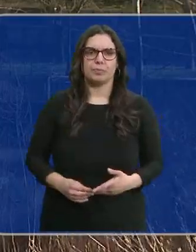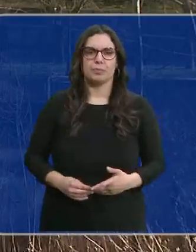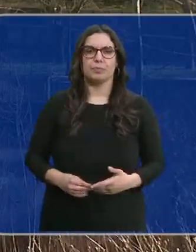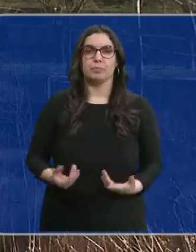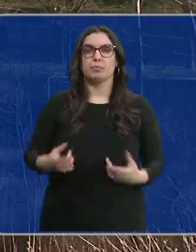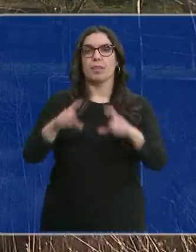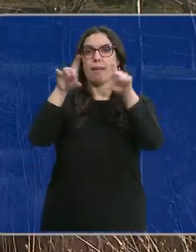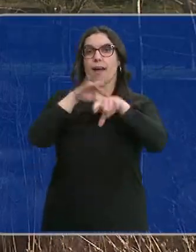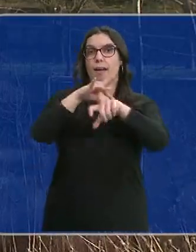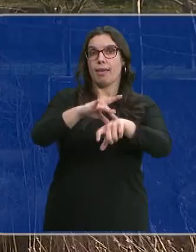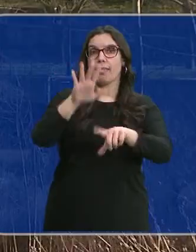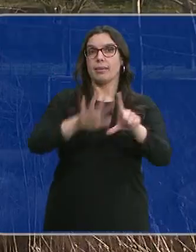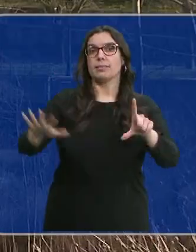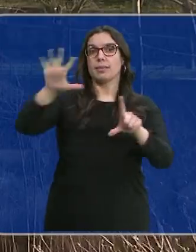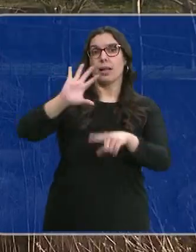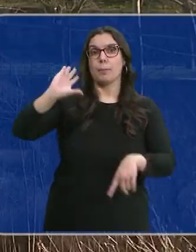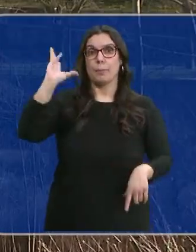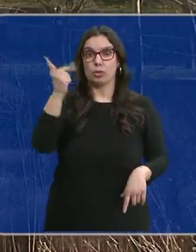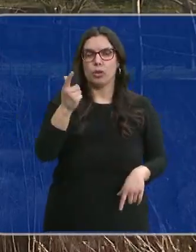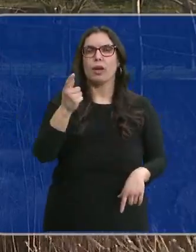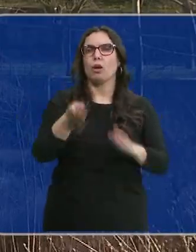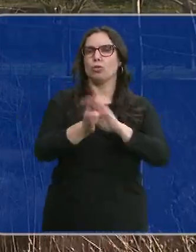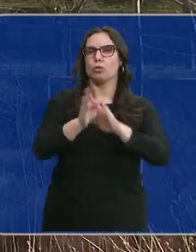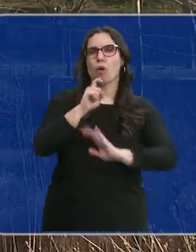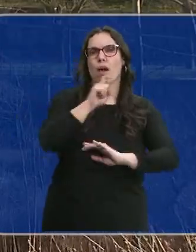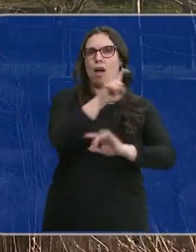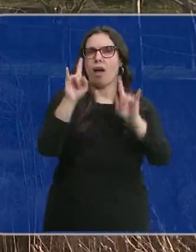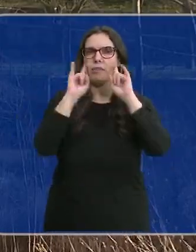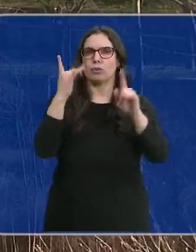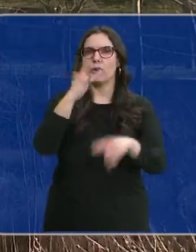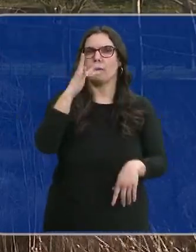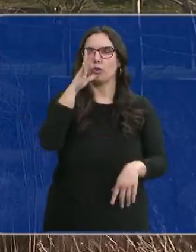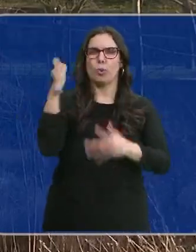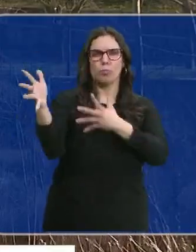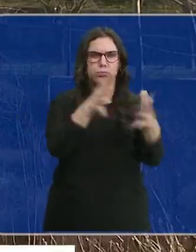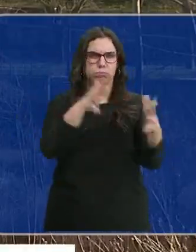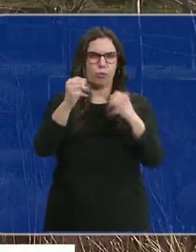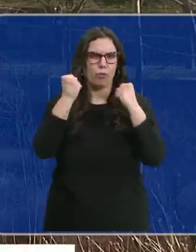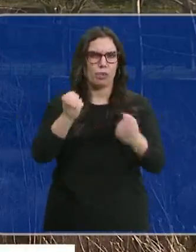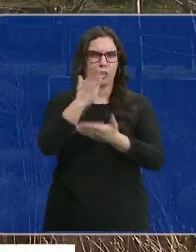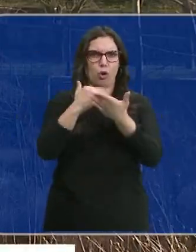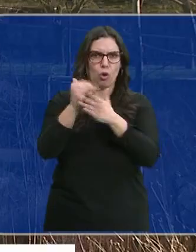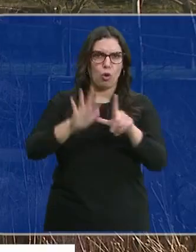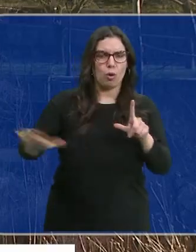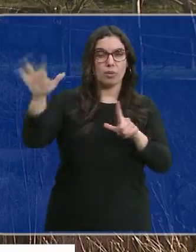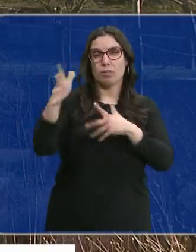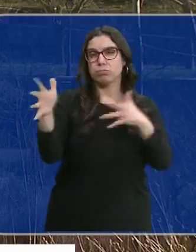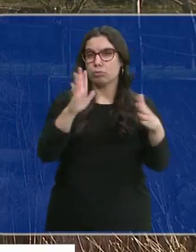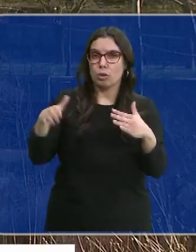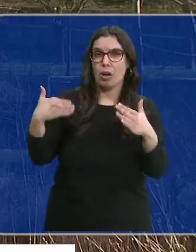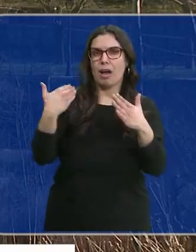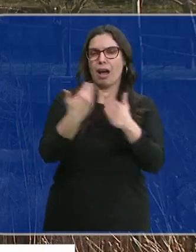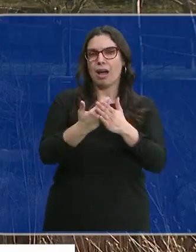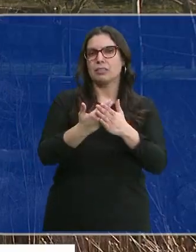La Agencia Estatal de Meteorología mantiene activado el aviso amarillo por fuertes vientos en toda la comunidad. Vientos que pueden